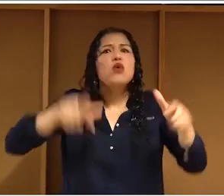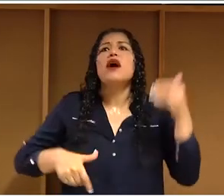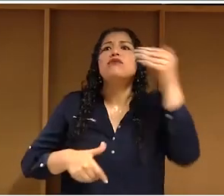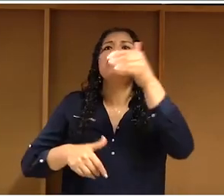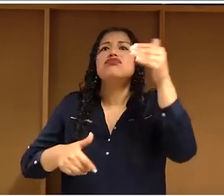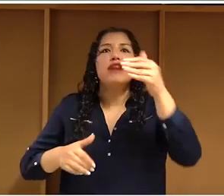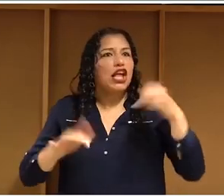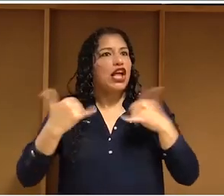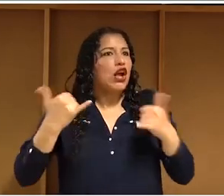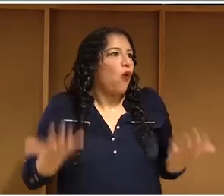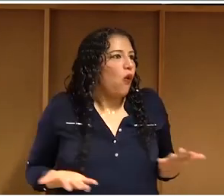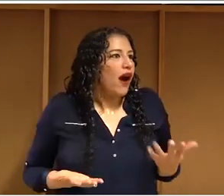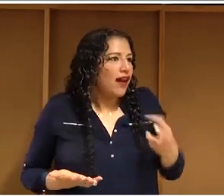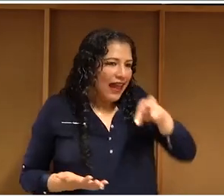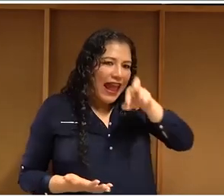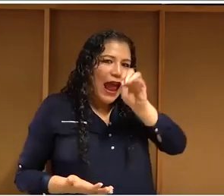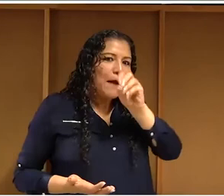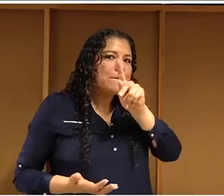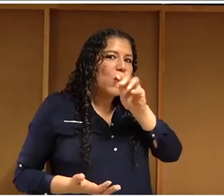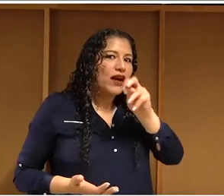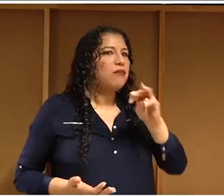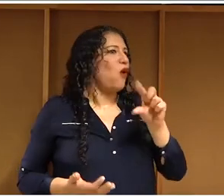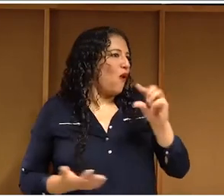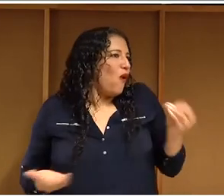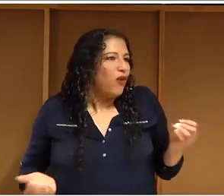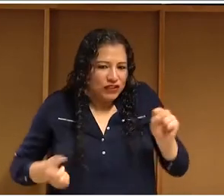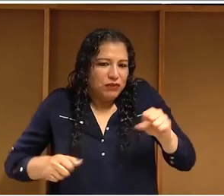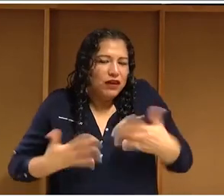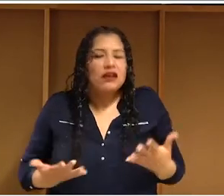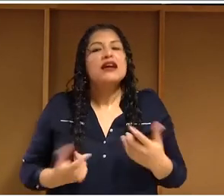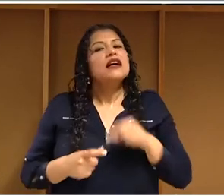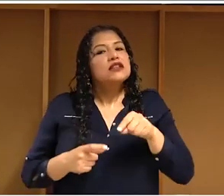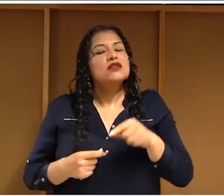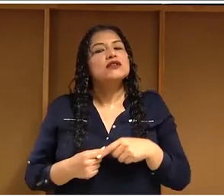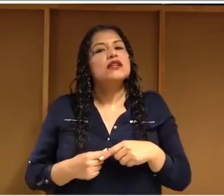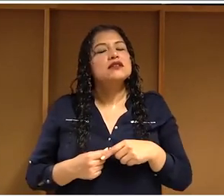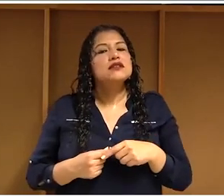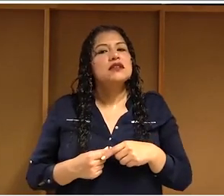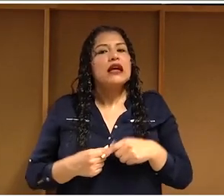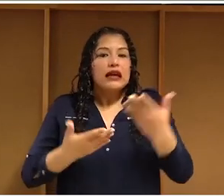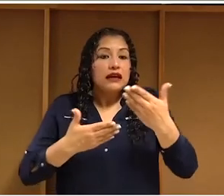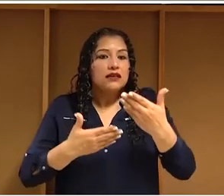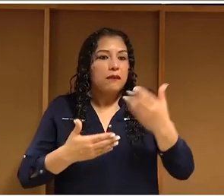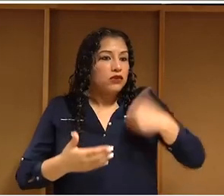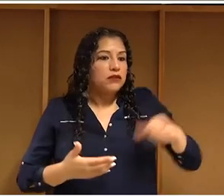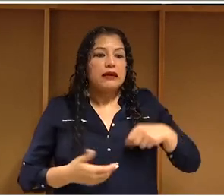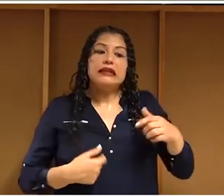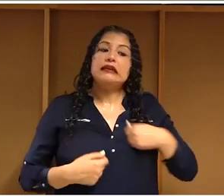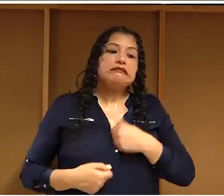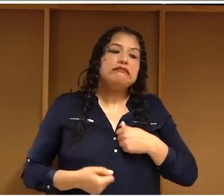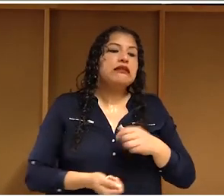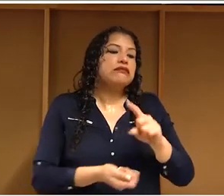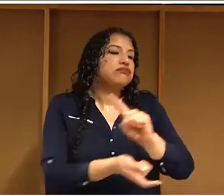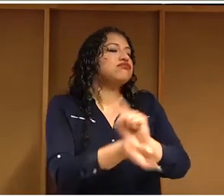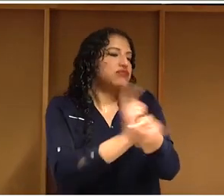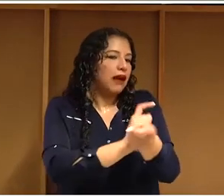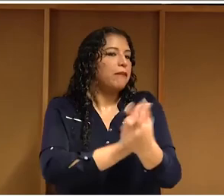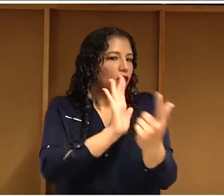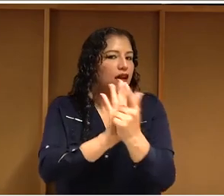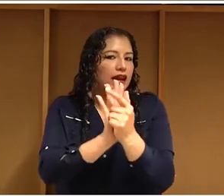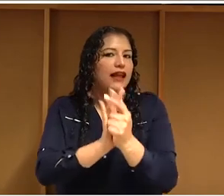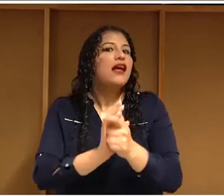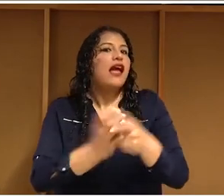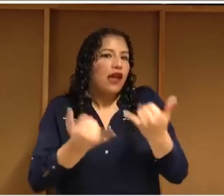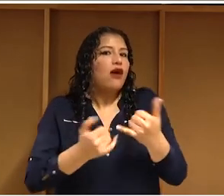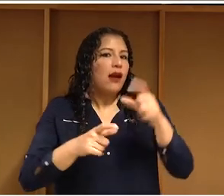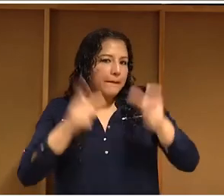tiempo libre etcétera ¿cómo van a prohibir jugar un videojuego? y bueno afortunadamente la ordenanza fue derogada entonces si ustedes quieren conocer un poco